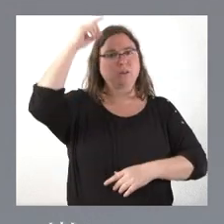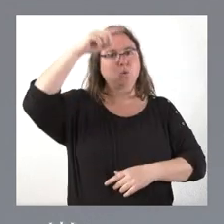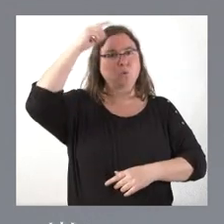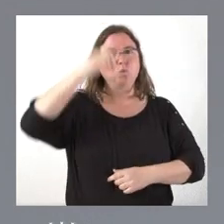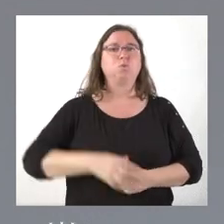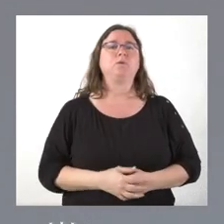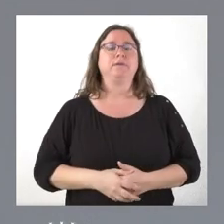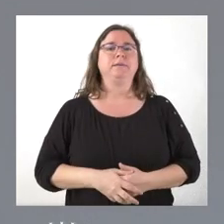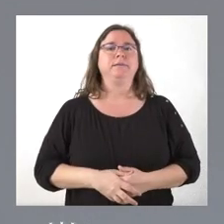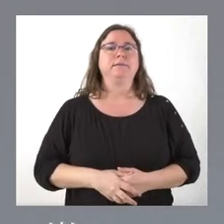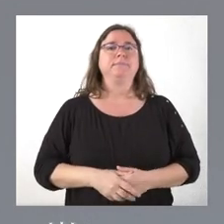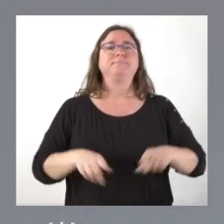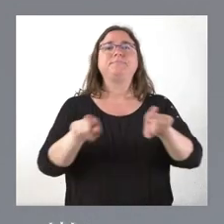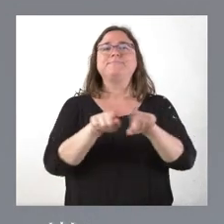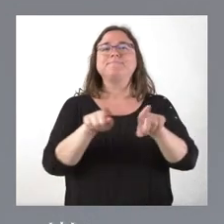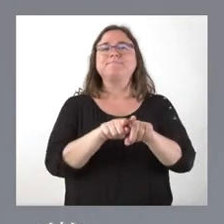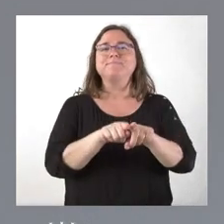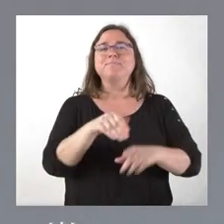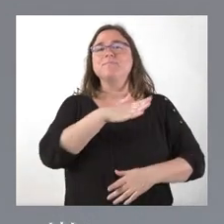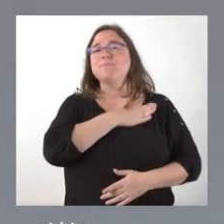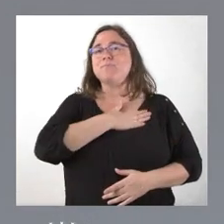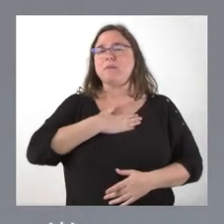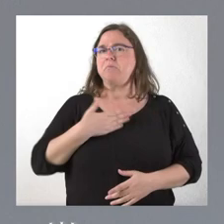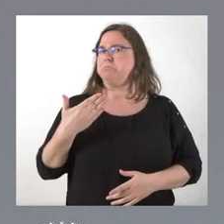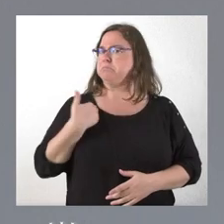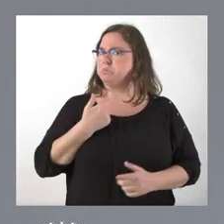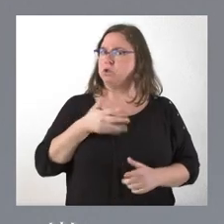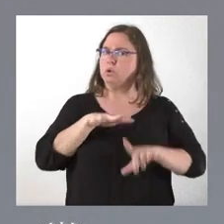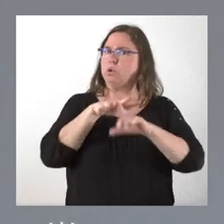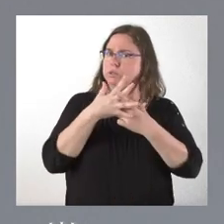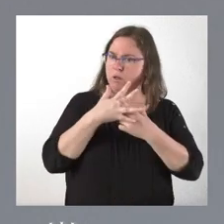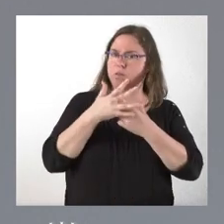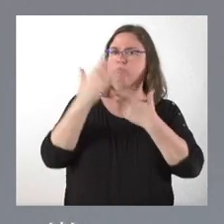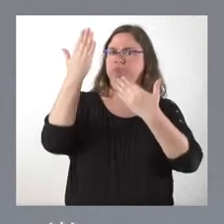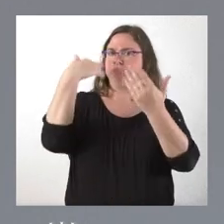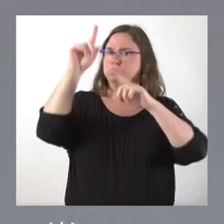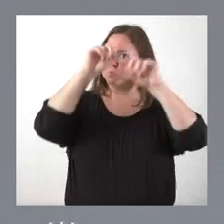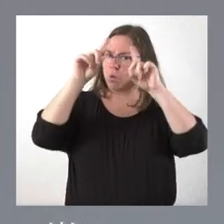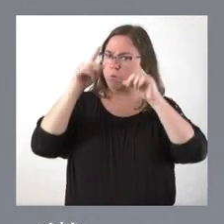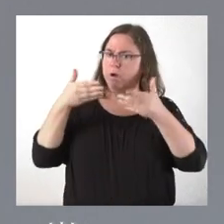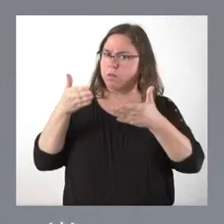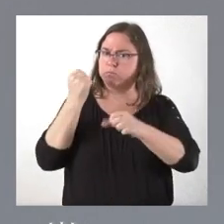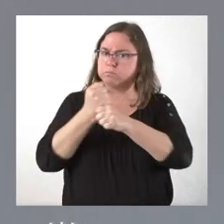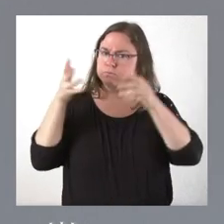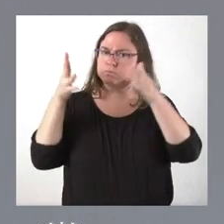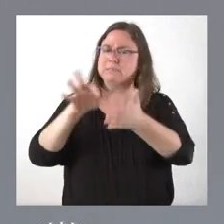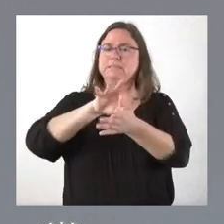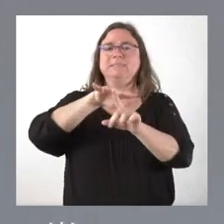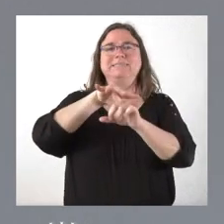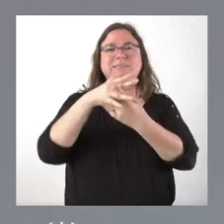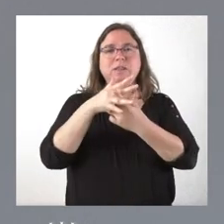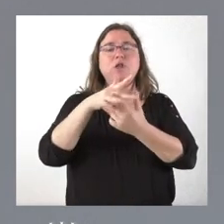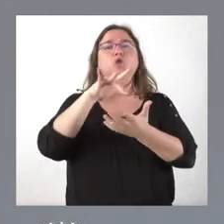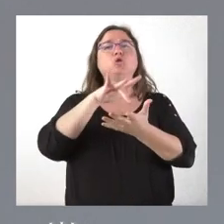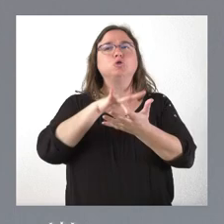Desde muy pronto nos ocupó esa situación, nos ocupó esa situación. Yo creo que hemos reducido